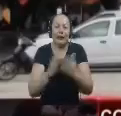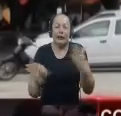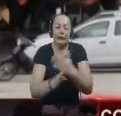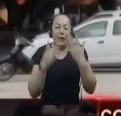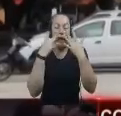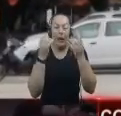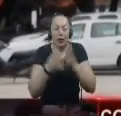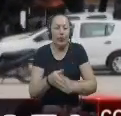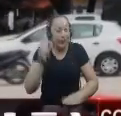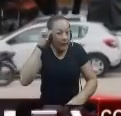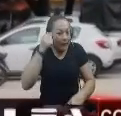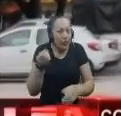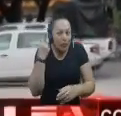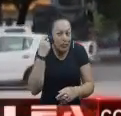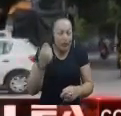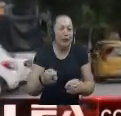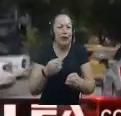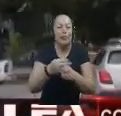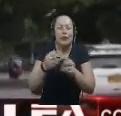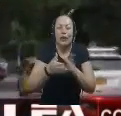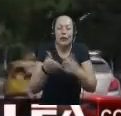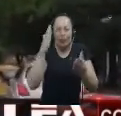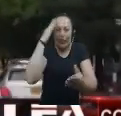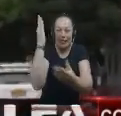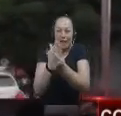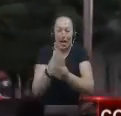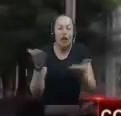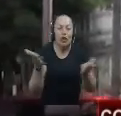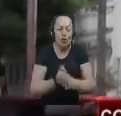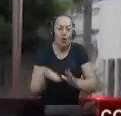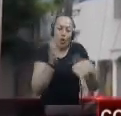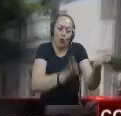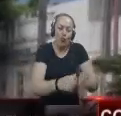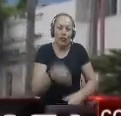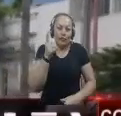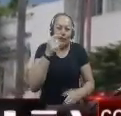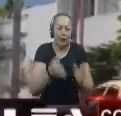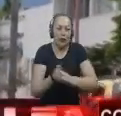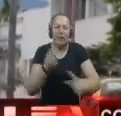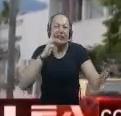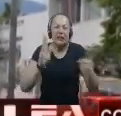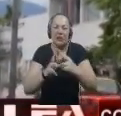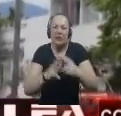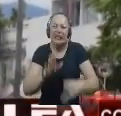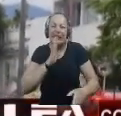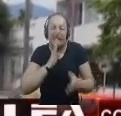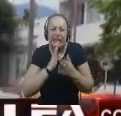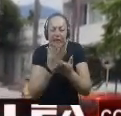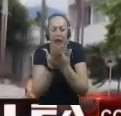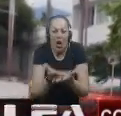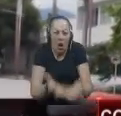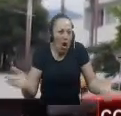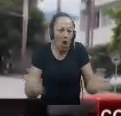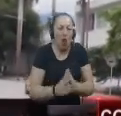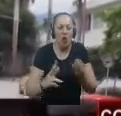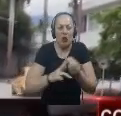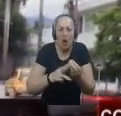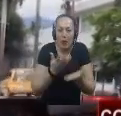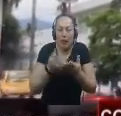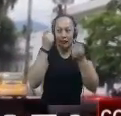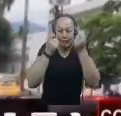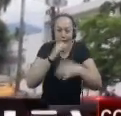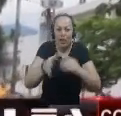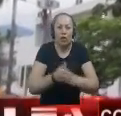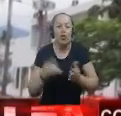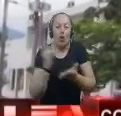más reciente Homicidio Un joven En el municipio Vecino De Puerto Salgar Ya que no se conocía A ciencia cierta Que elementos Herramientas O estrategias